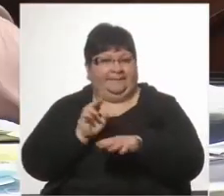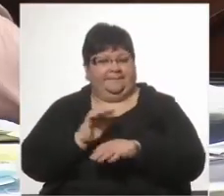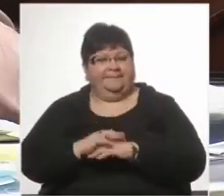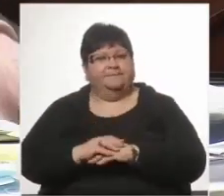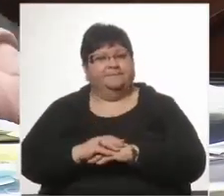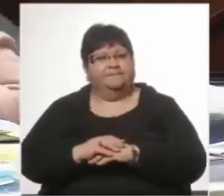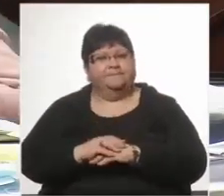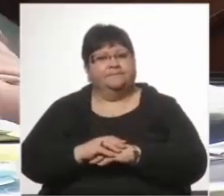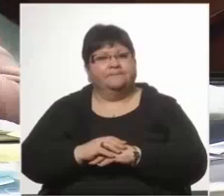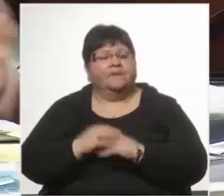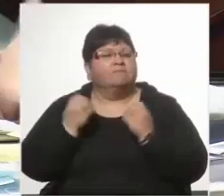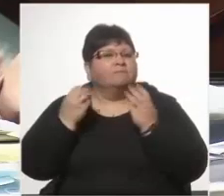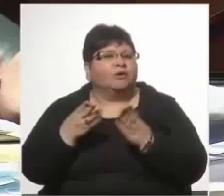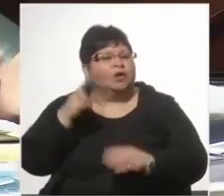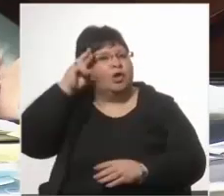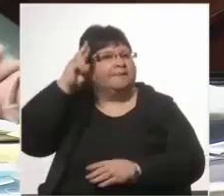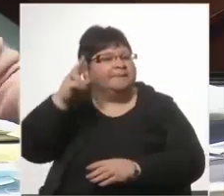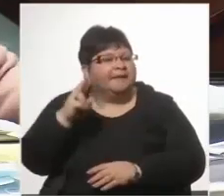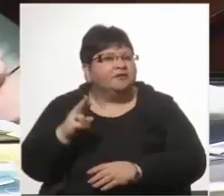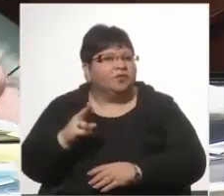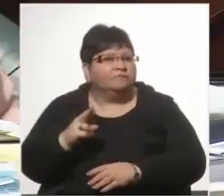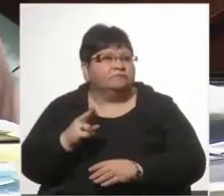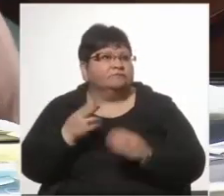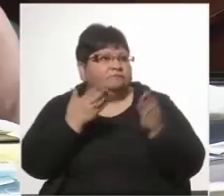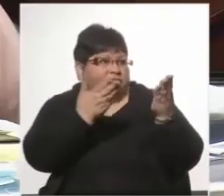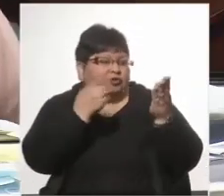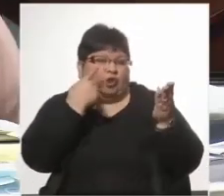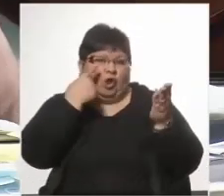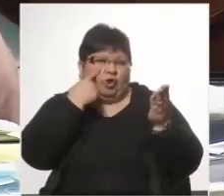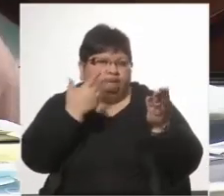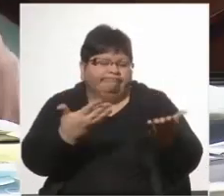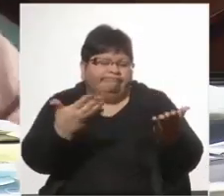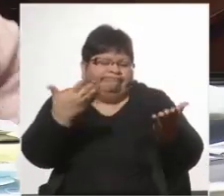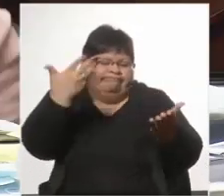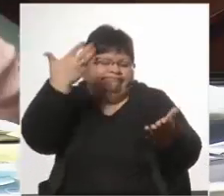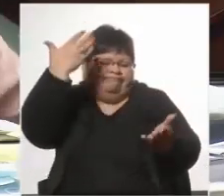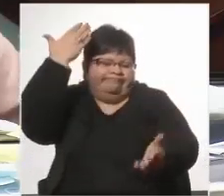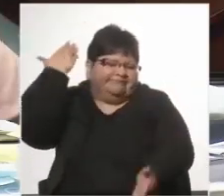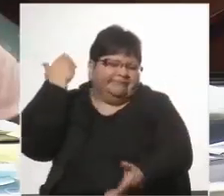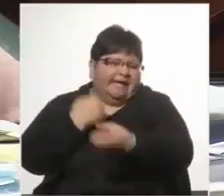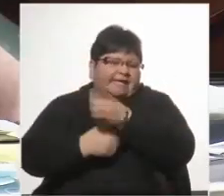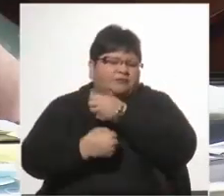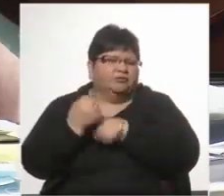porque con todo el respeto que me merece, porque además lo conozco hace muchísimos años,